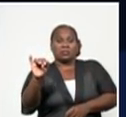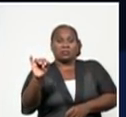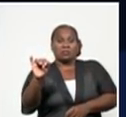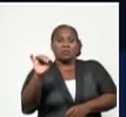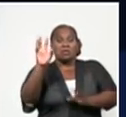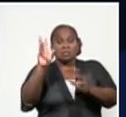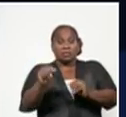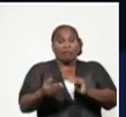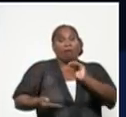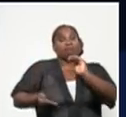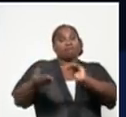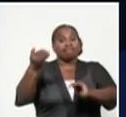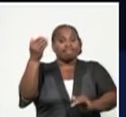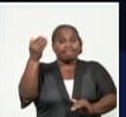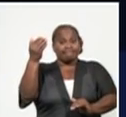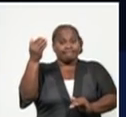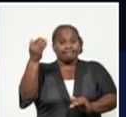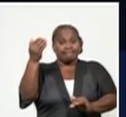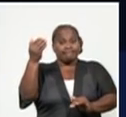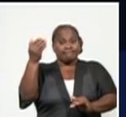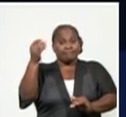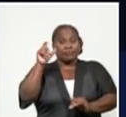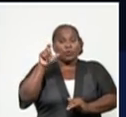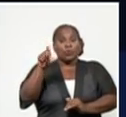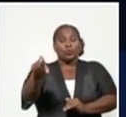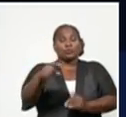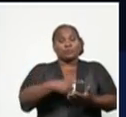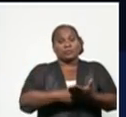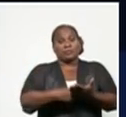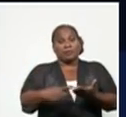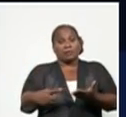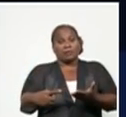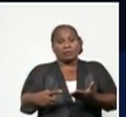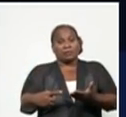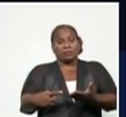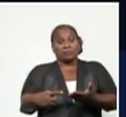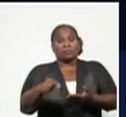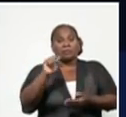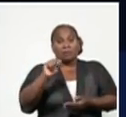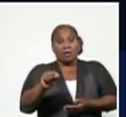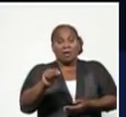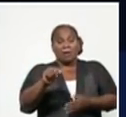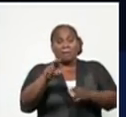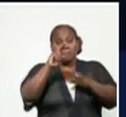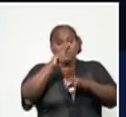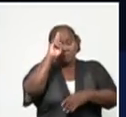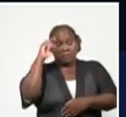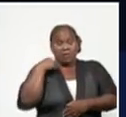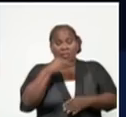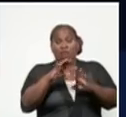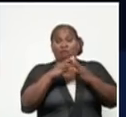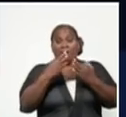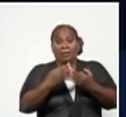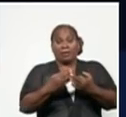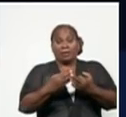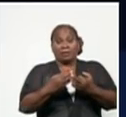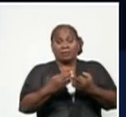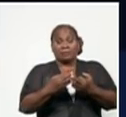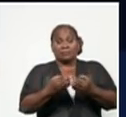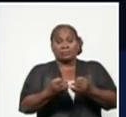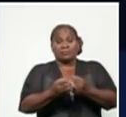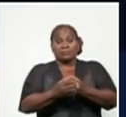más altas que hemos tenido en las últimas semanas. En la atención primaria, como es natural, teniendo en cuenta este comportamiento,